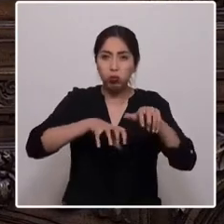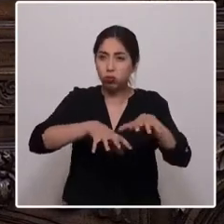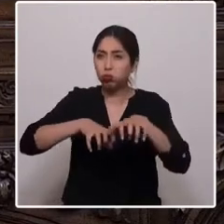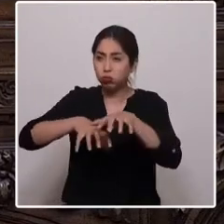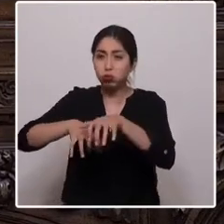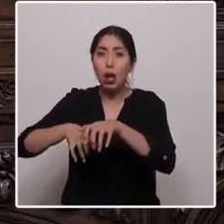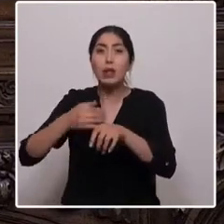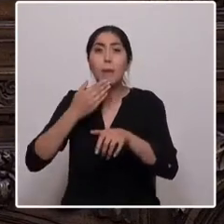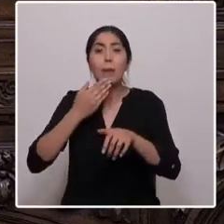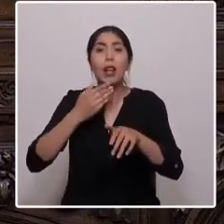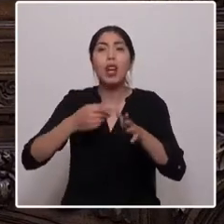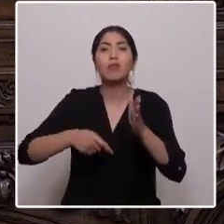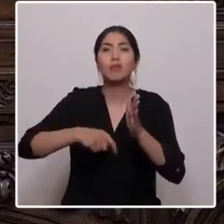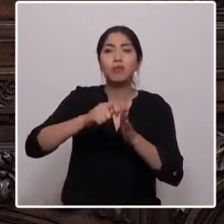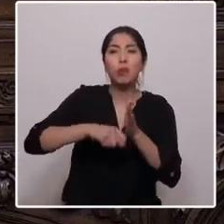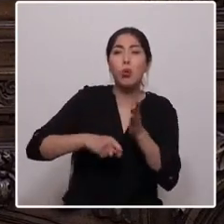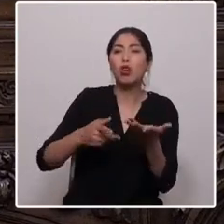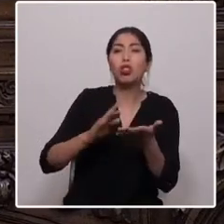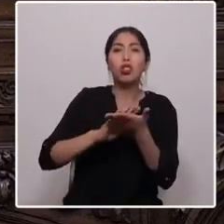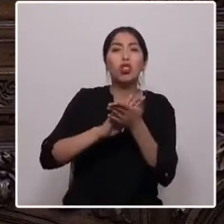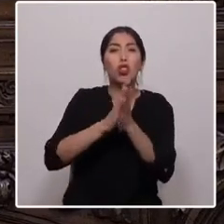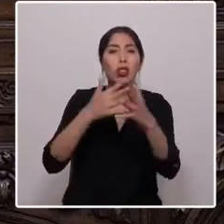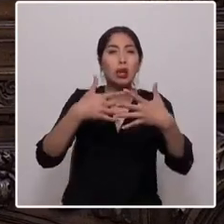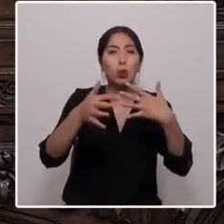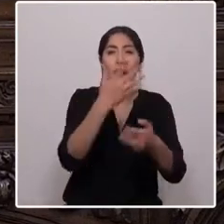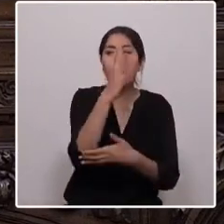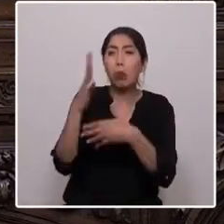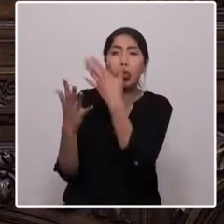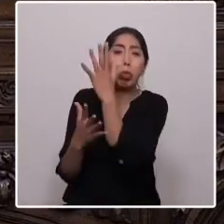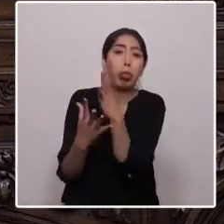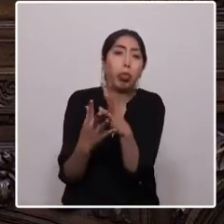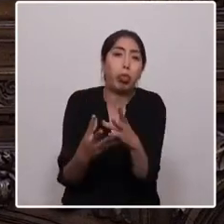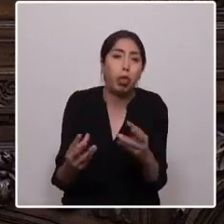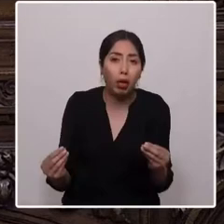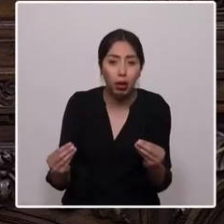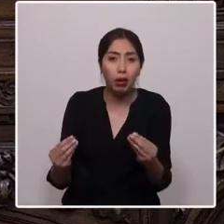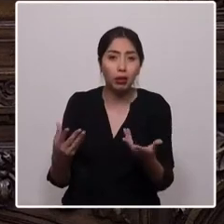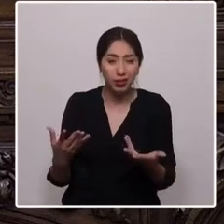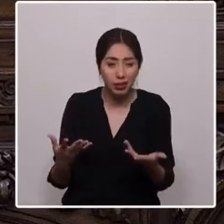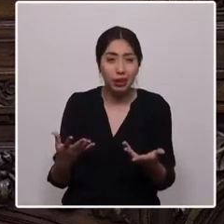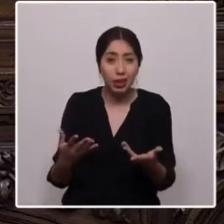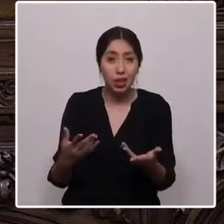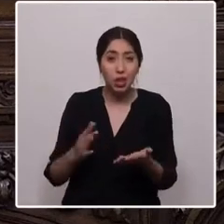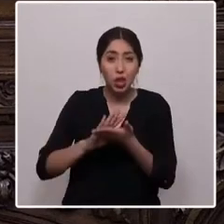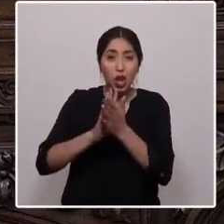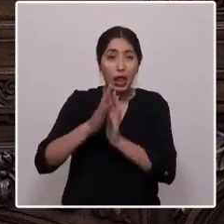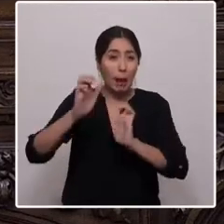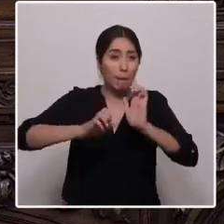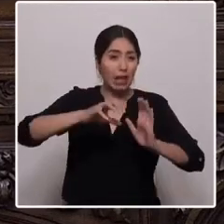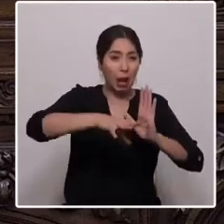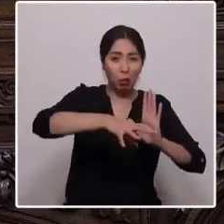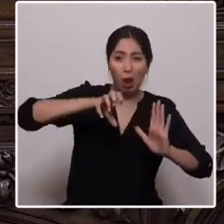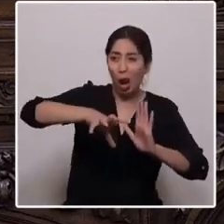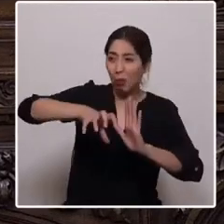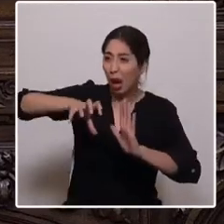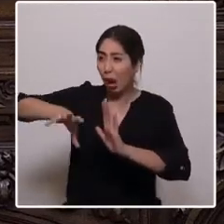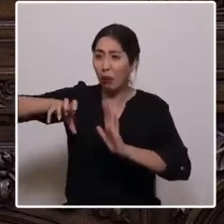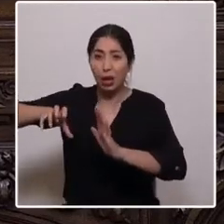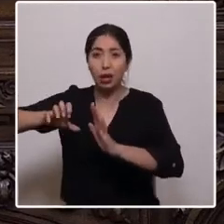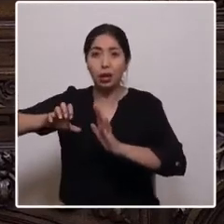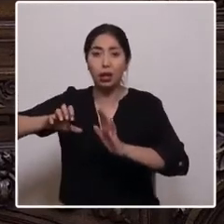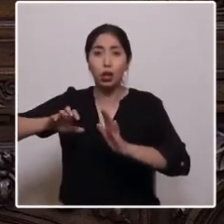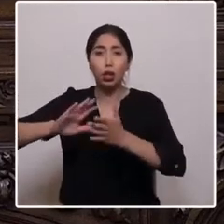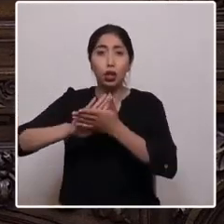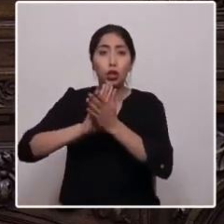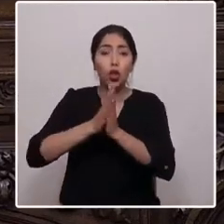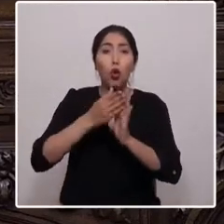la biodiversidad y nuestro patrimonio natural, donde el extractivismo destruye nuestras áreas de esparcimiento y humedales urbanos como